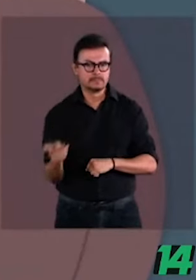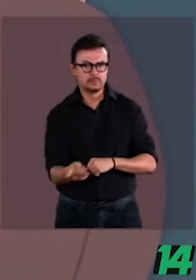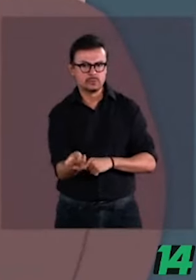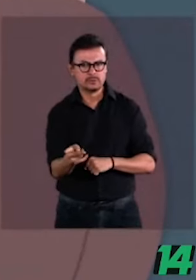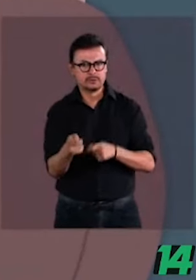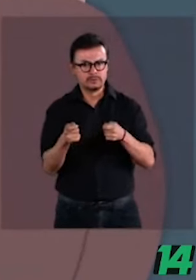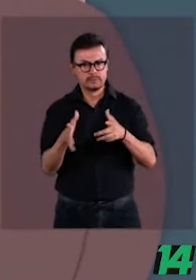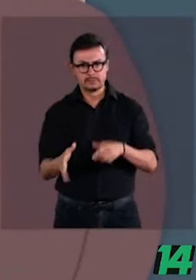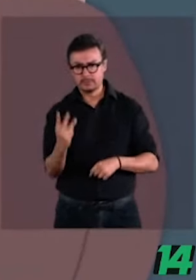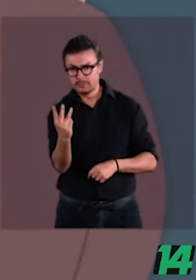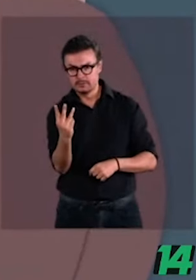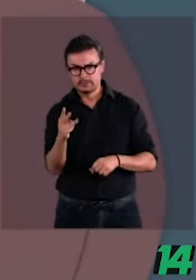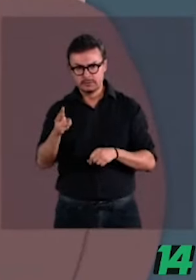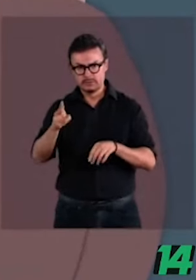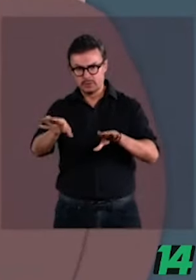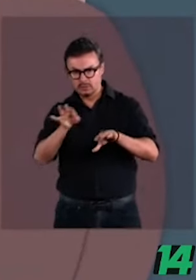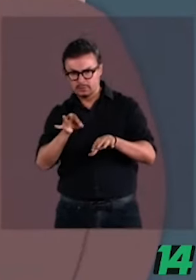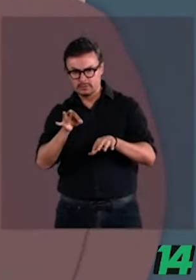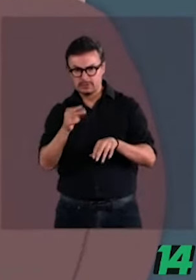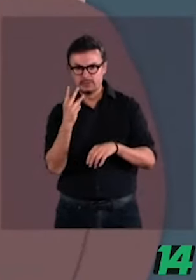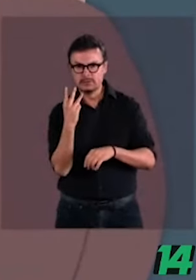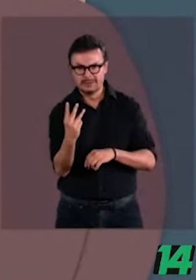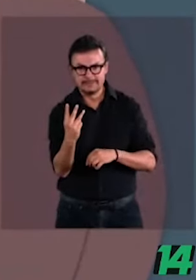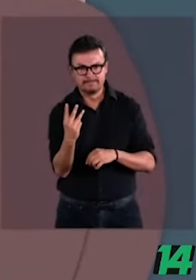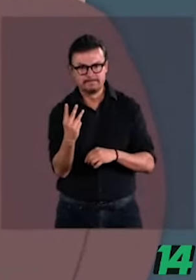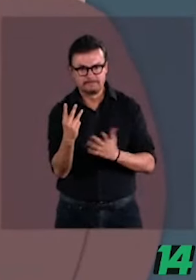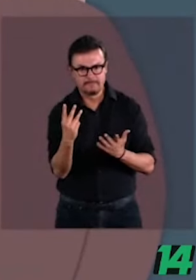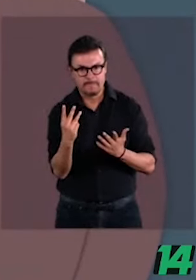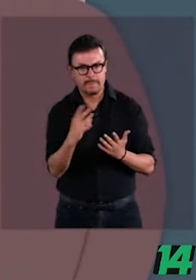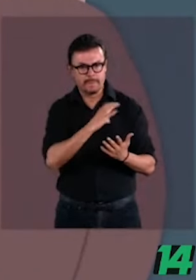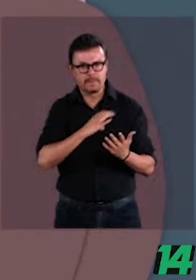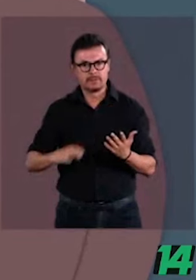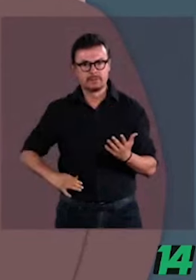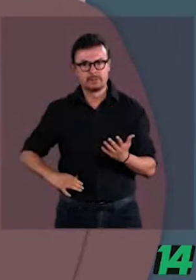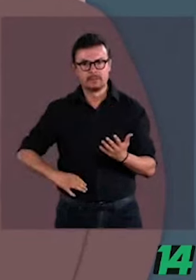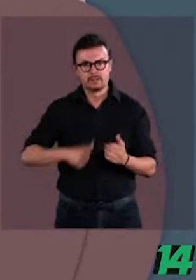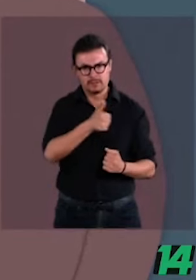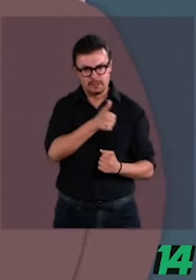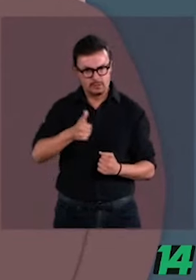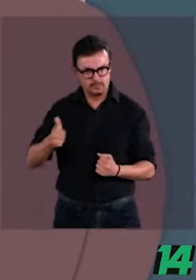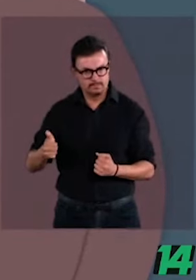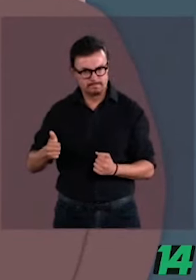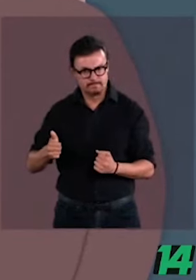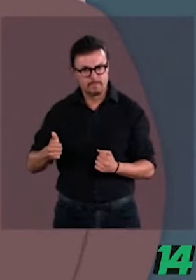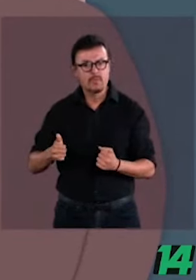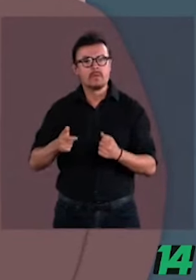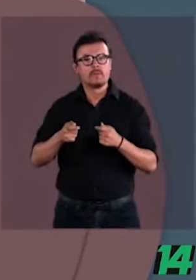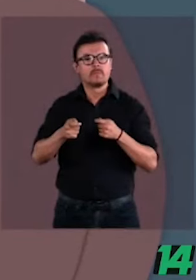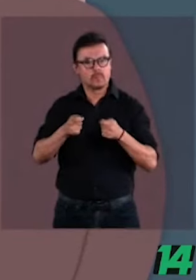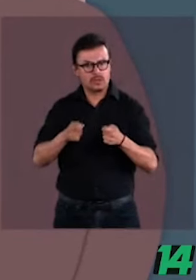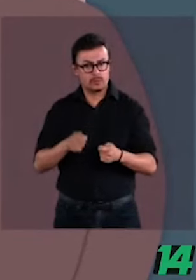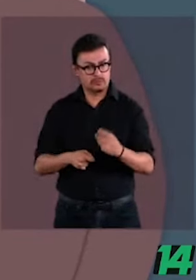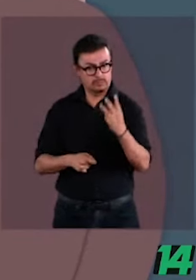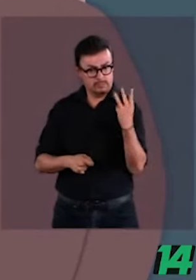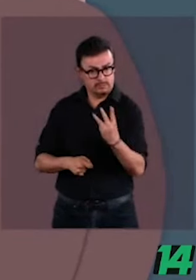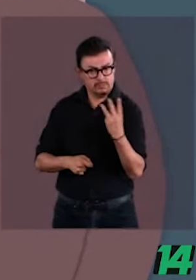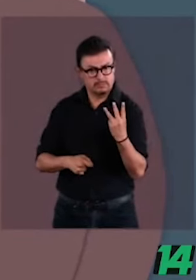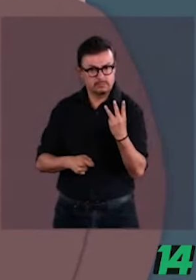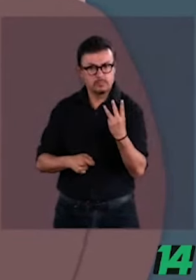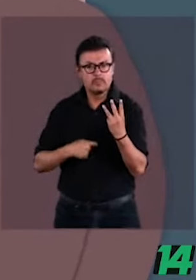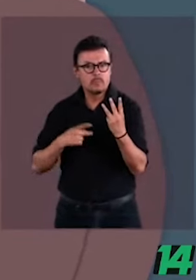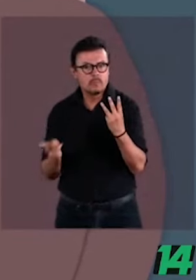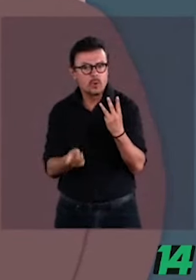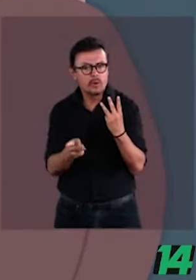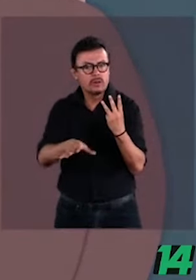moderadoras eligieron 3, una por candidatura y por subtema. Las y el moderador leerán una pregunta de las tres